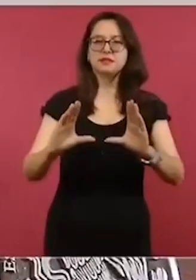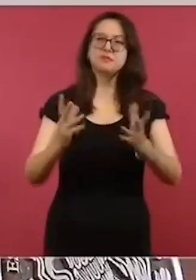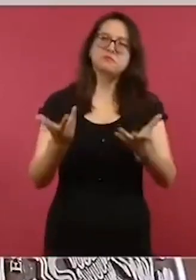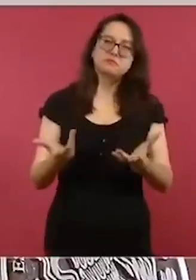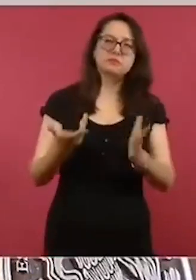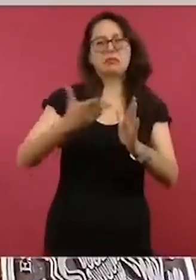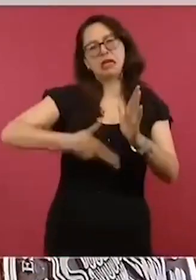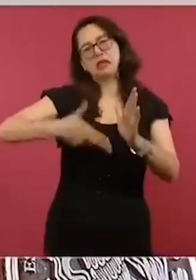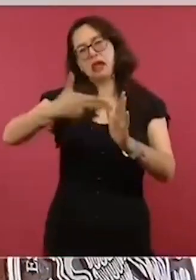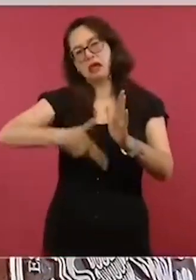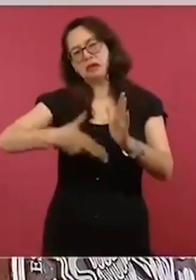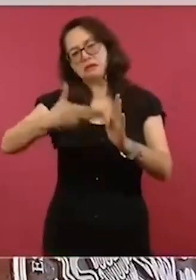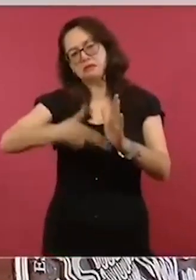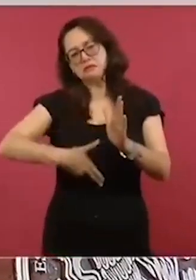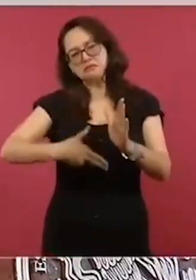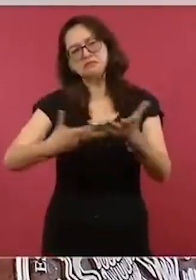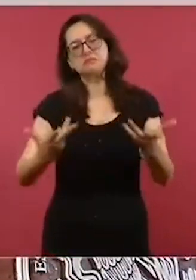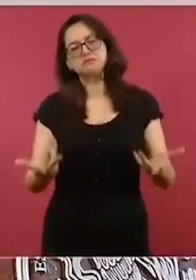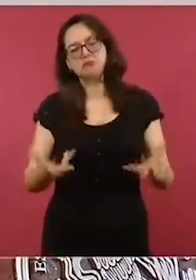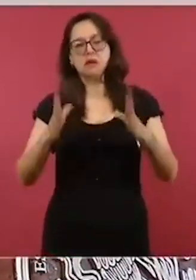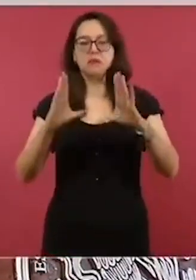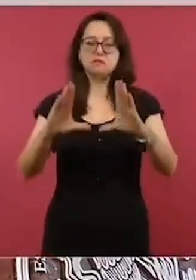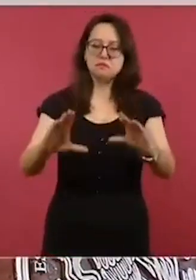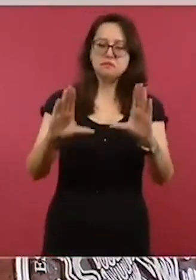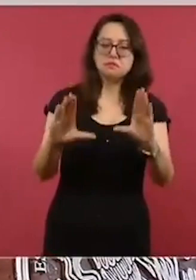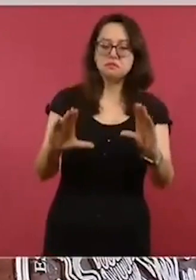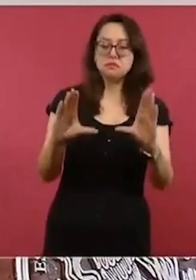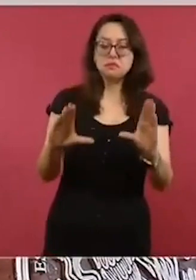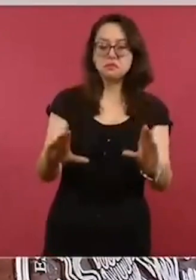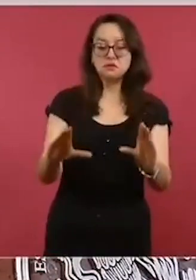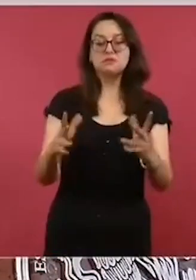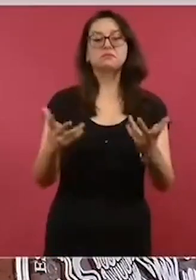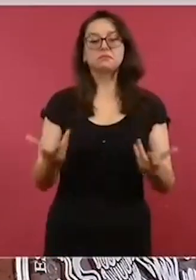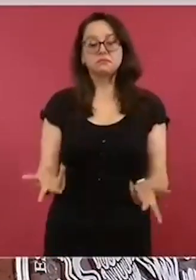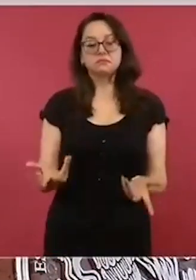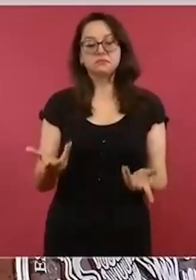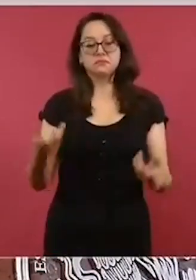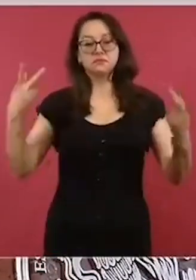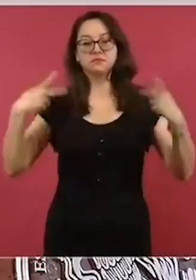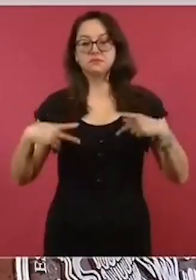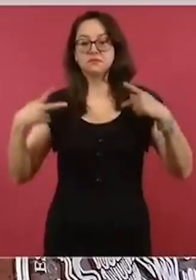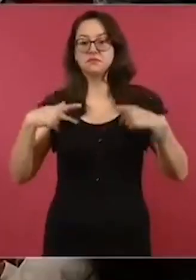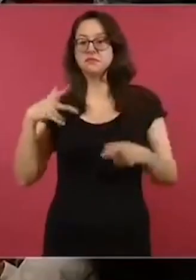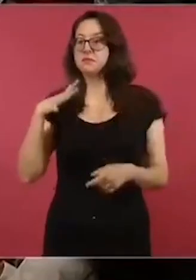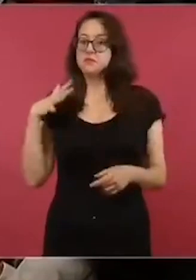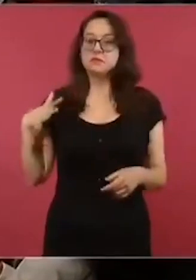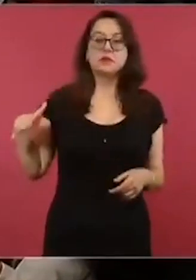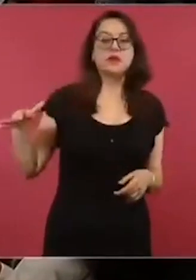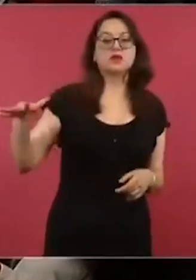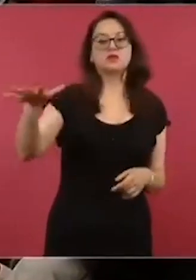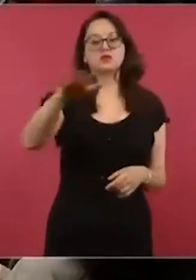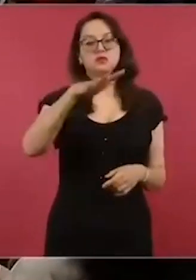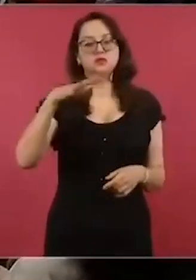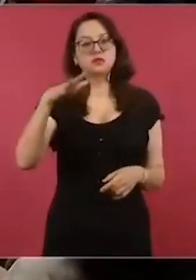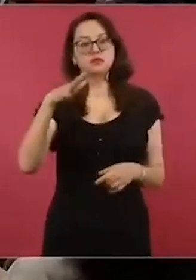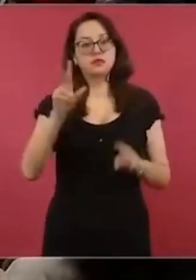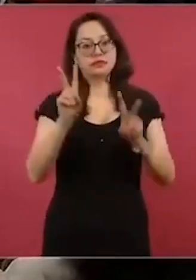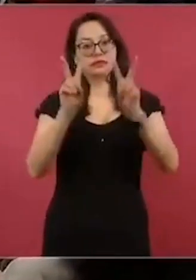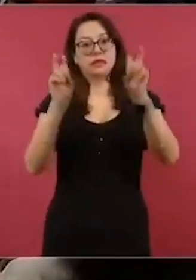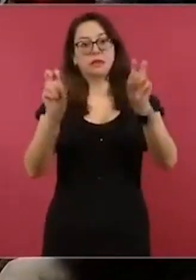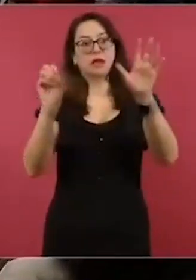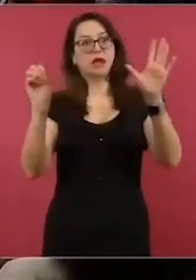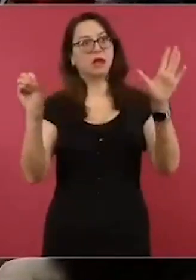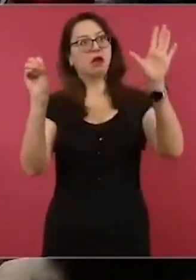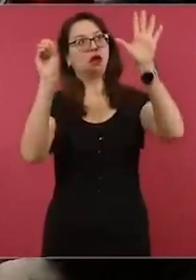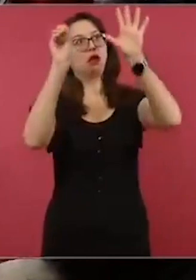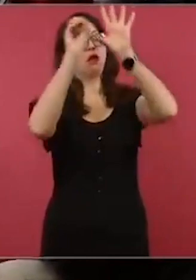Sino un taller para que todos aprendamos, siempre